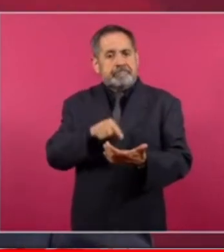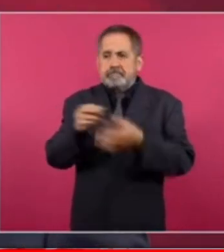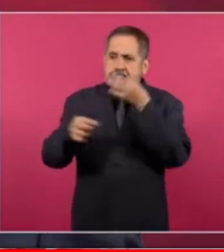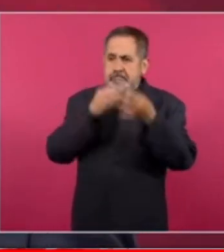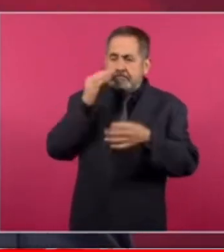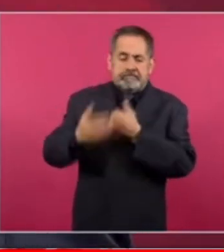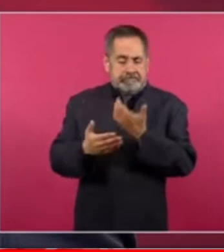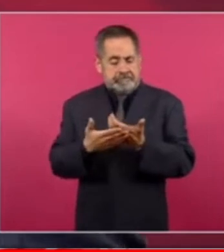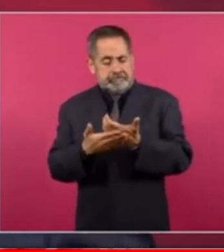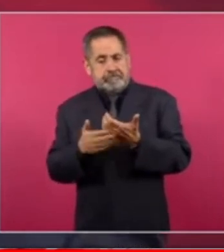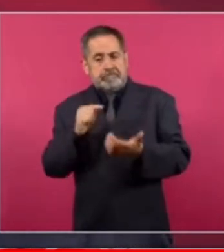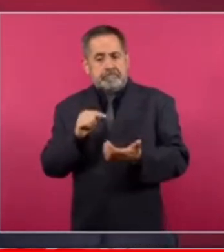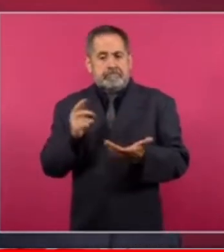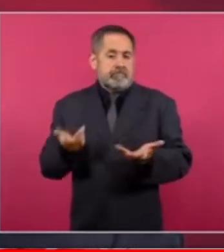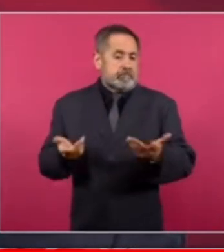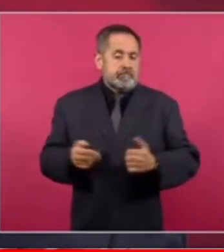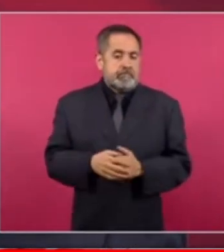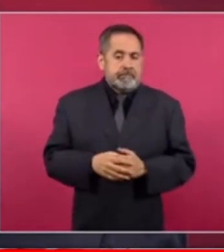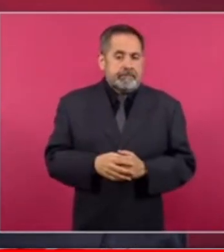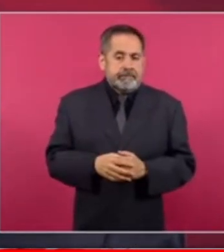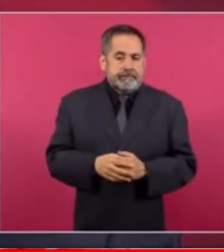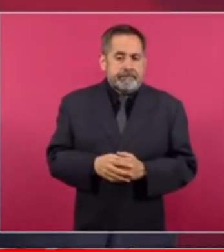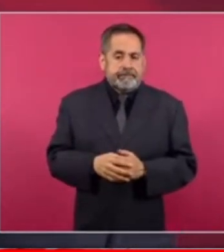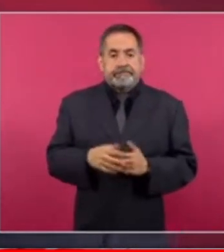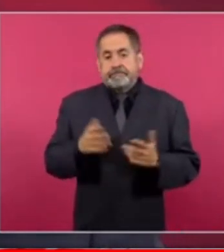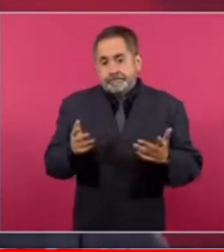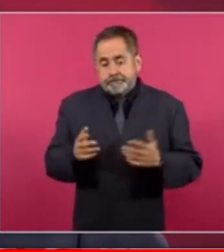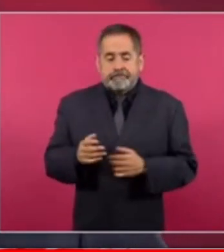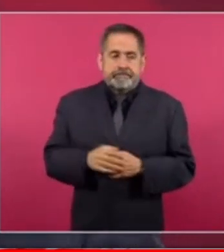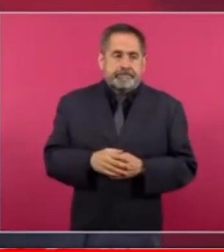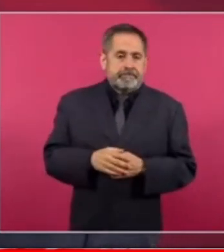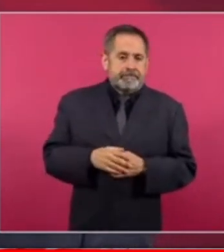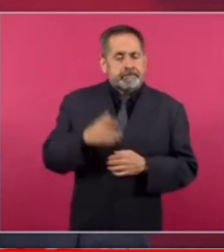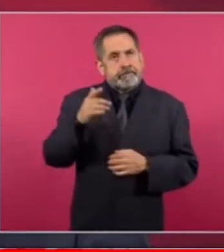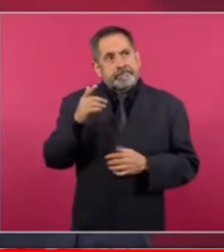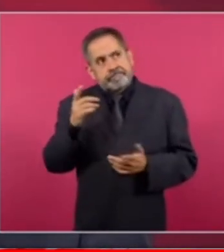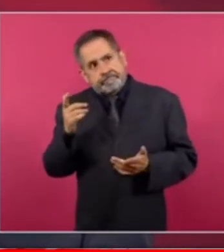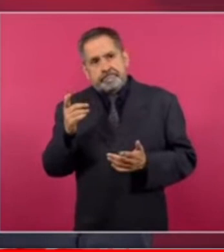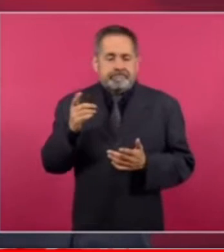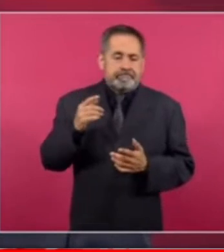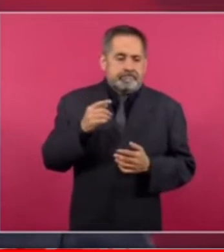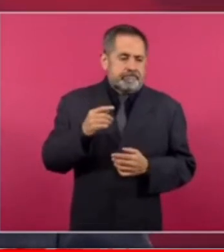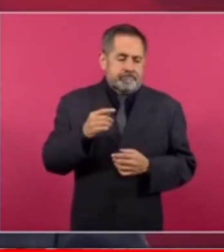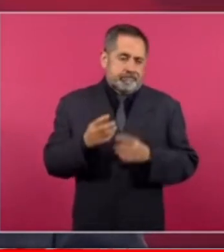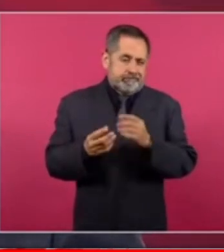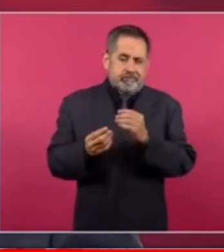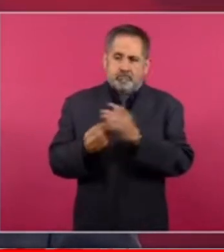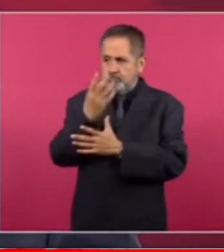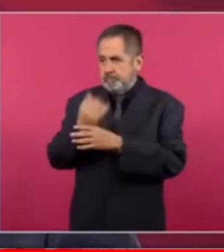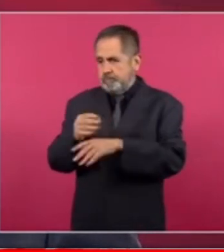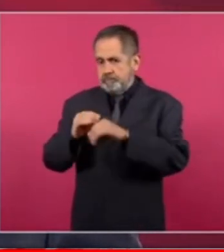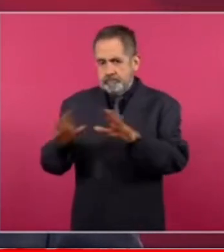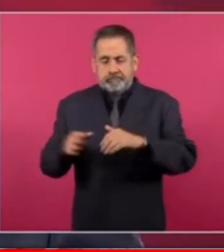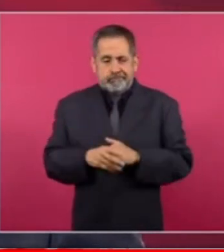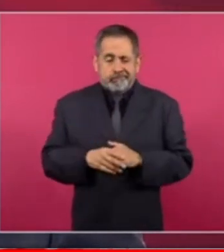aún cuando se fue creando y ojalá y eso no